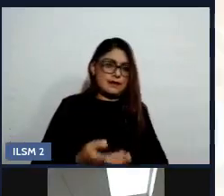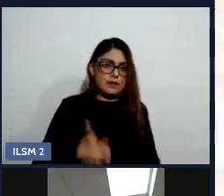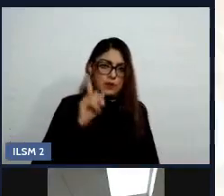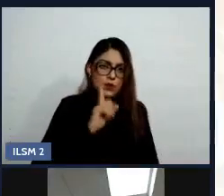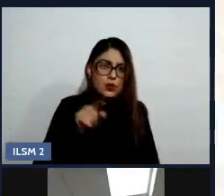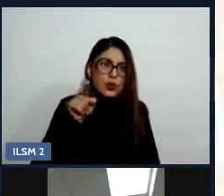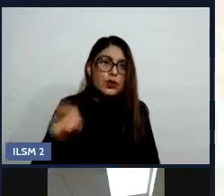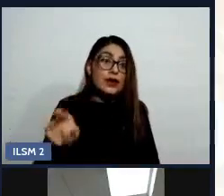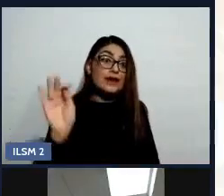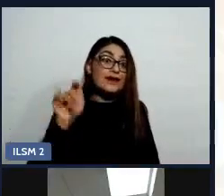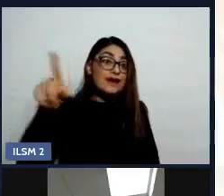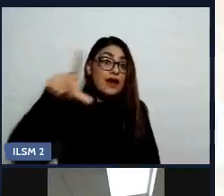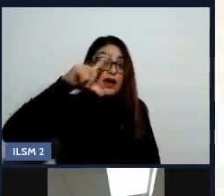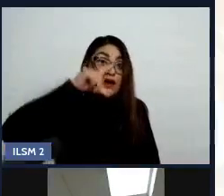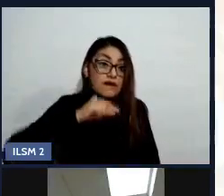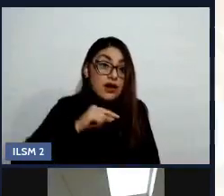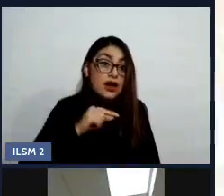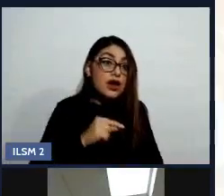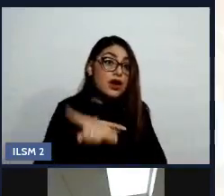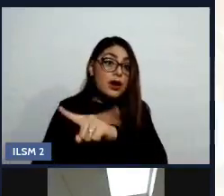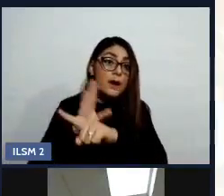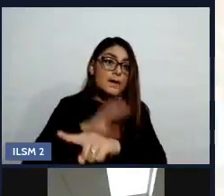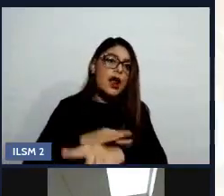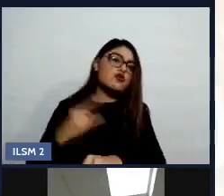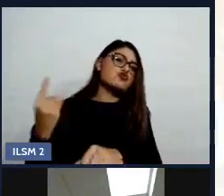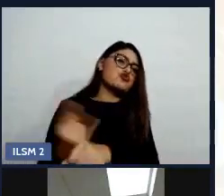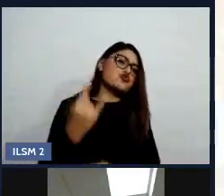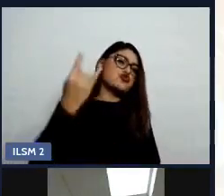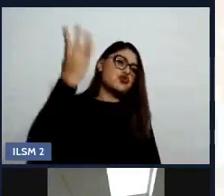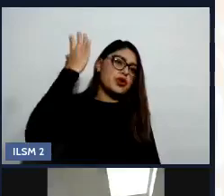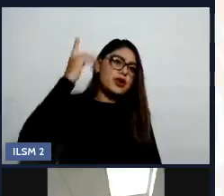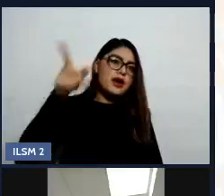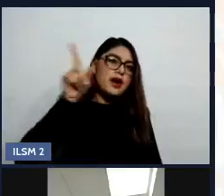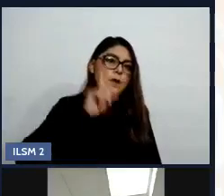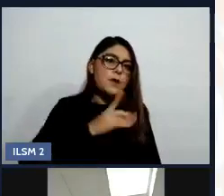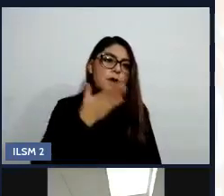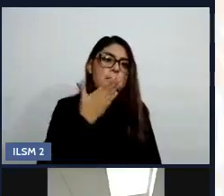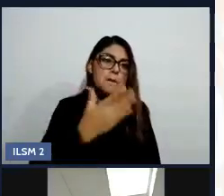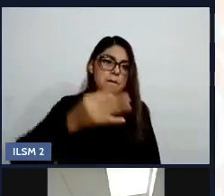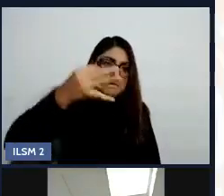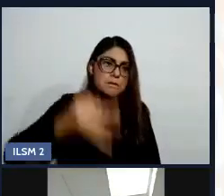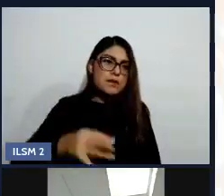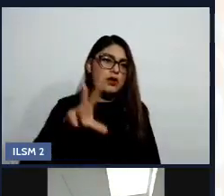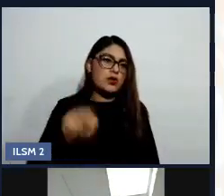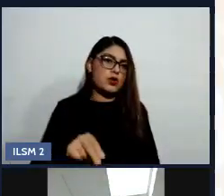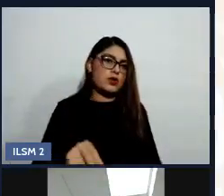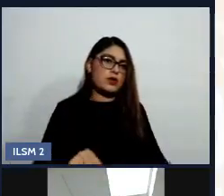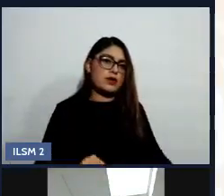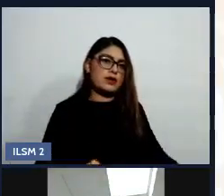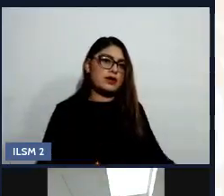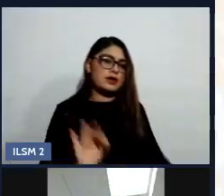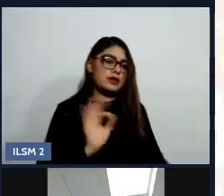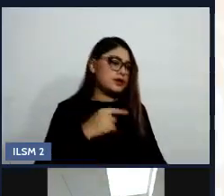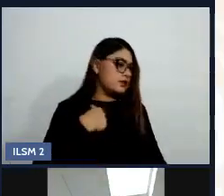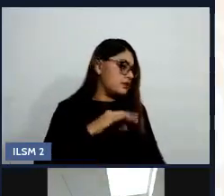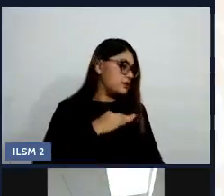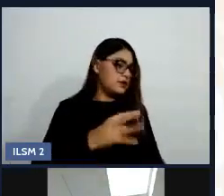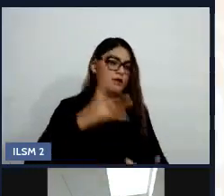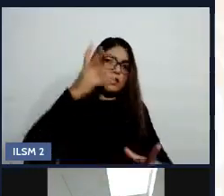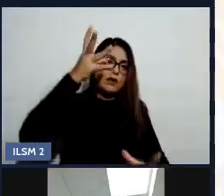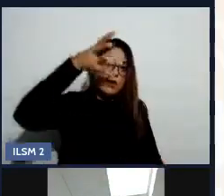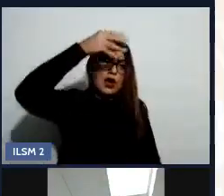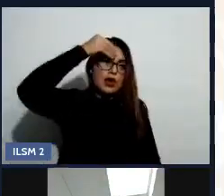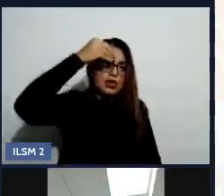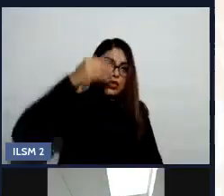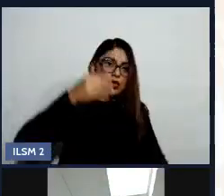madre o fallo como mujer, en fin. Puede ser que yo aprenda ahí a creer muchas